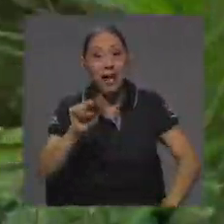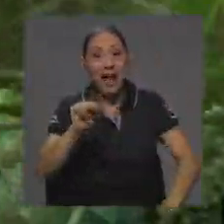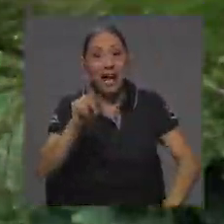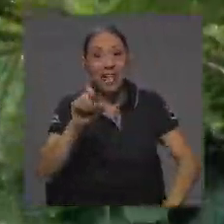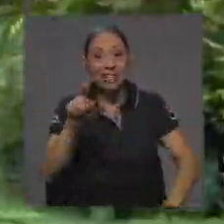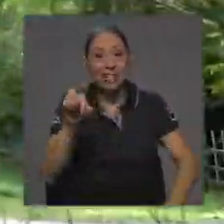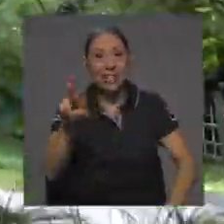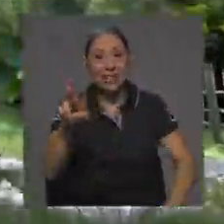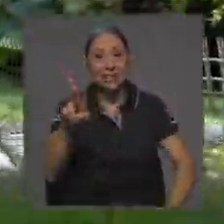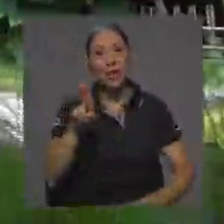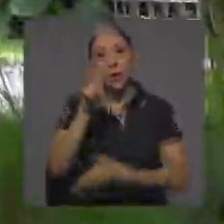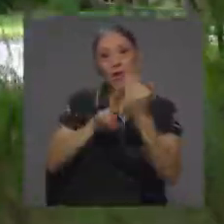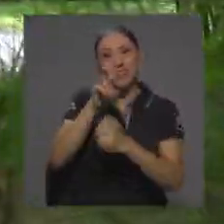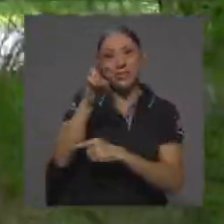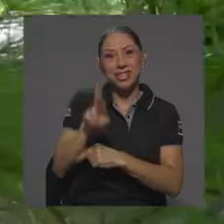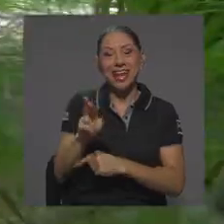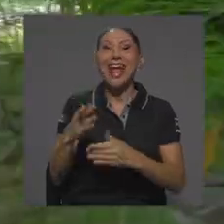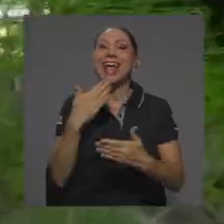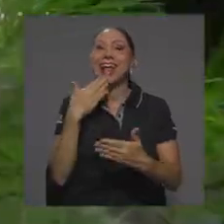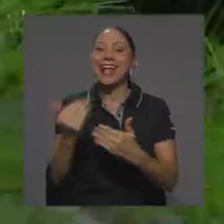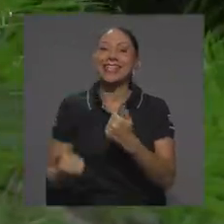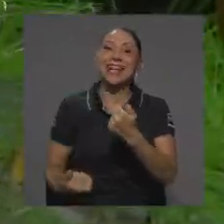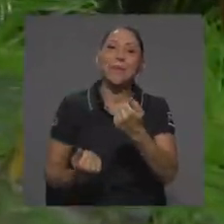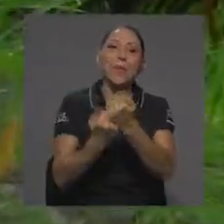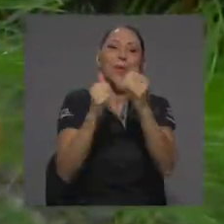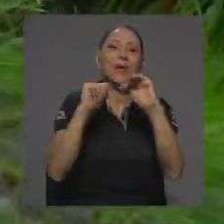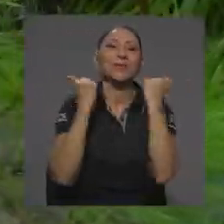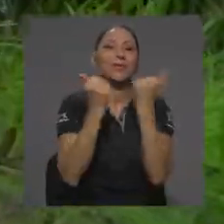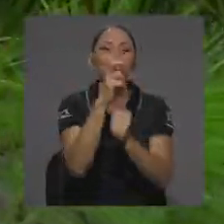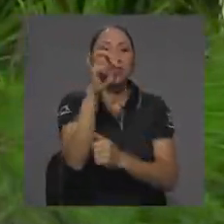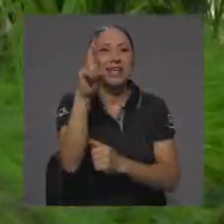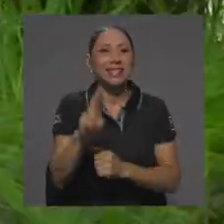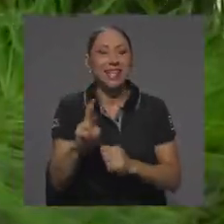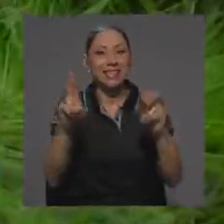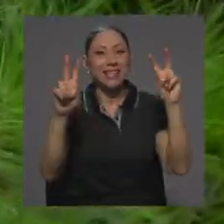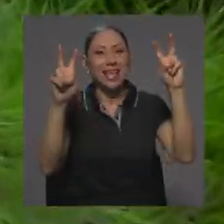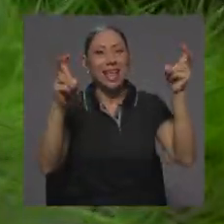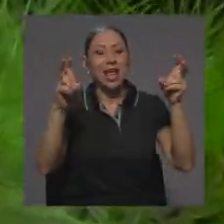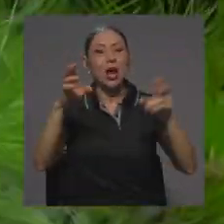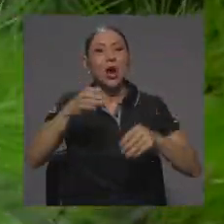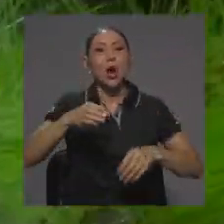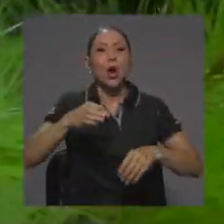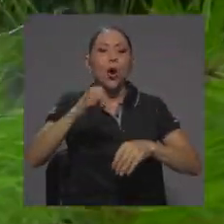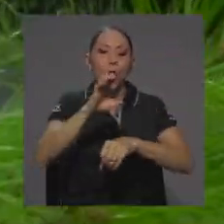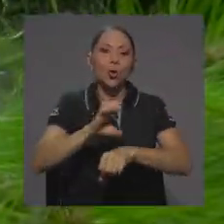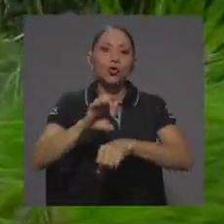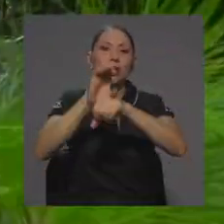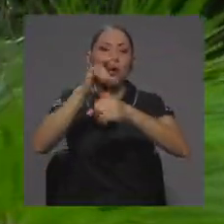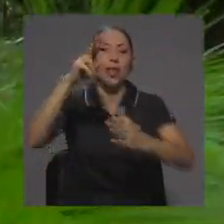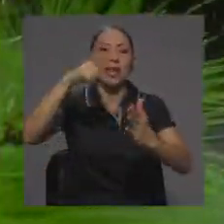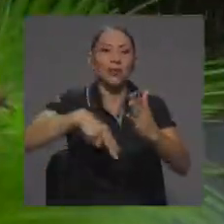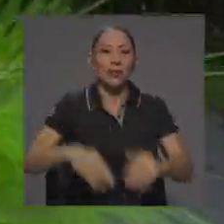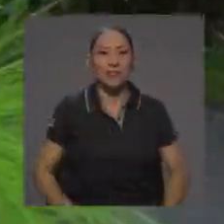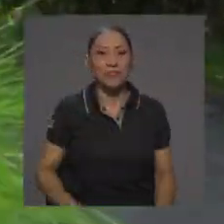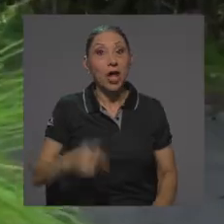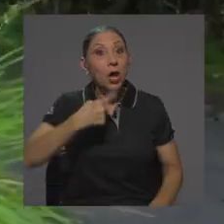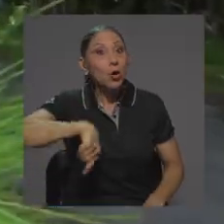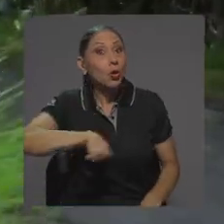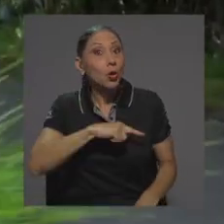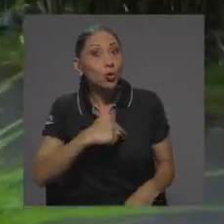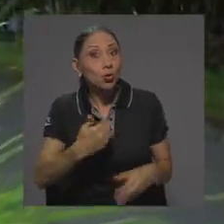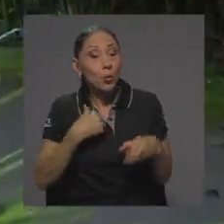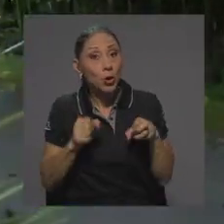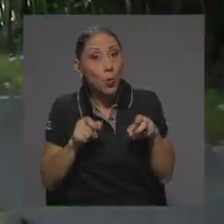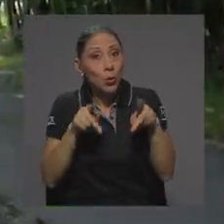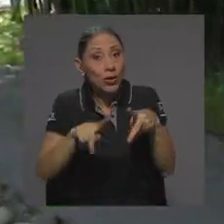gracias al apoyo de la Asociación Costarricense Consejo de Lectura. Se nos dio la oportunidad de abrir el Maratón, que